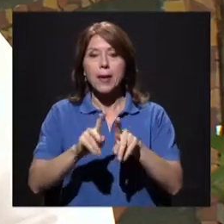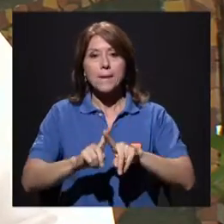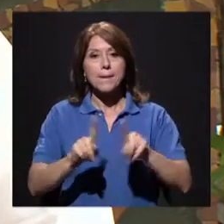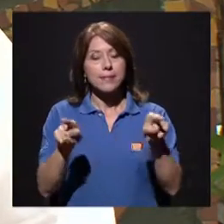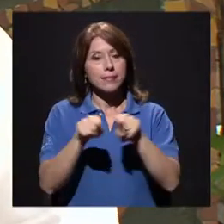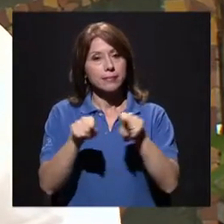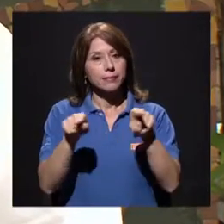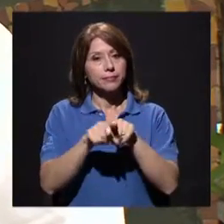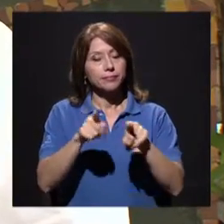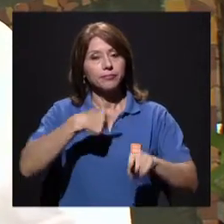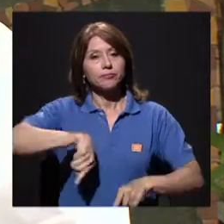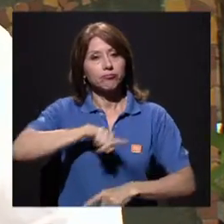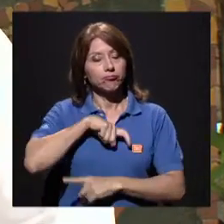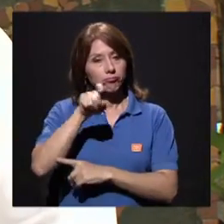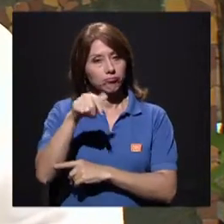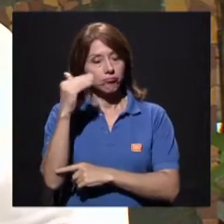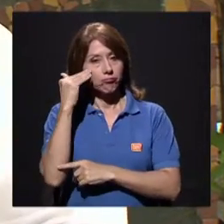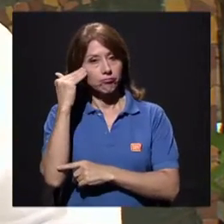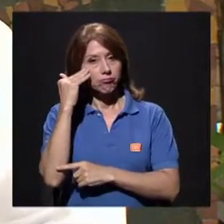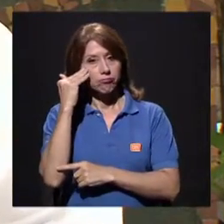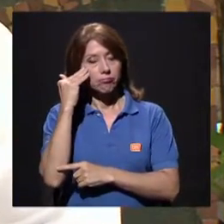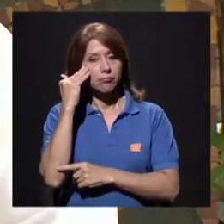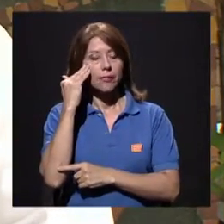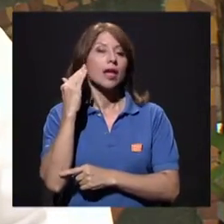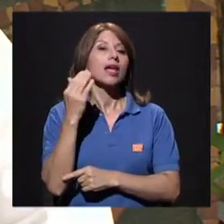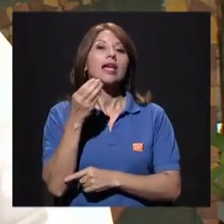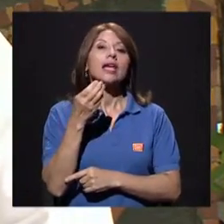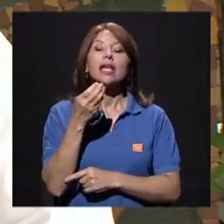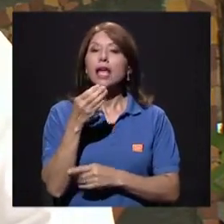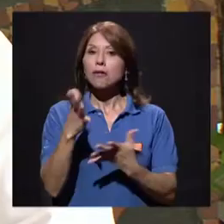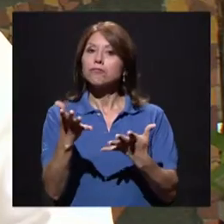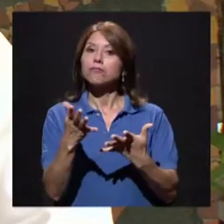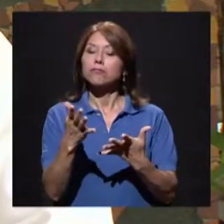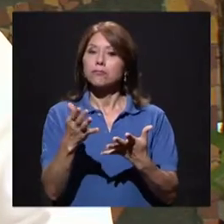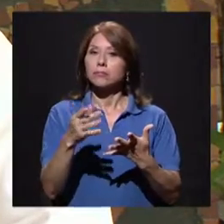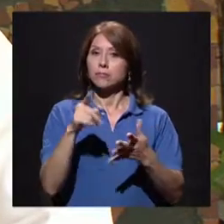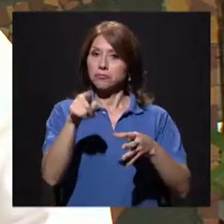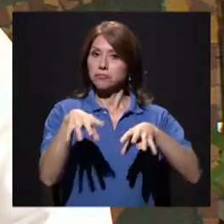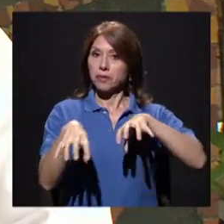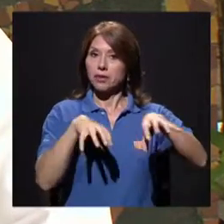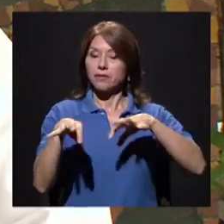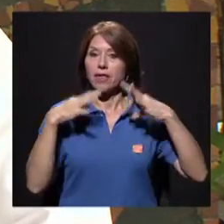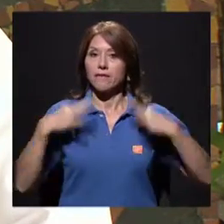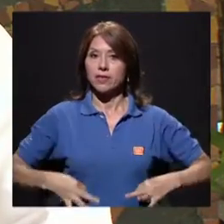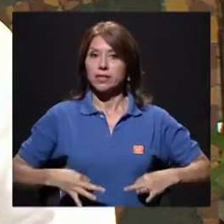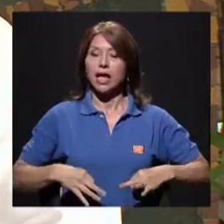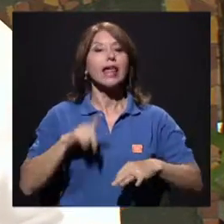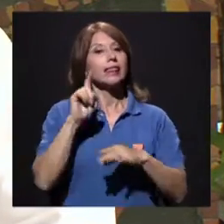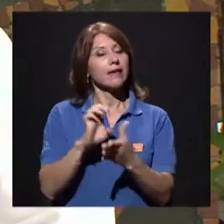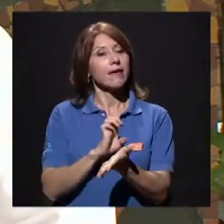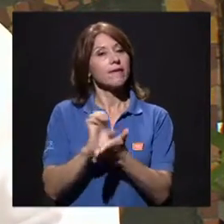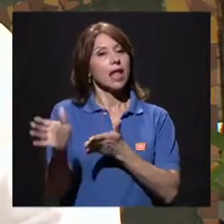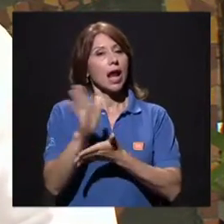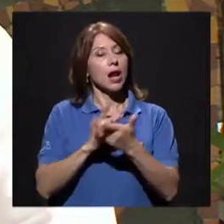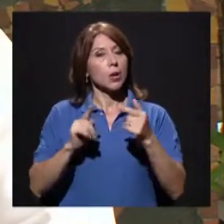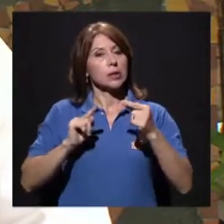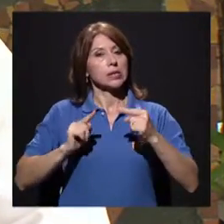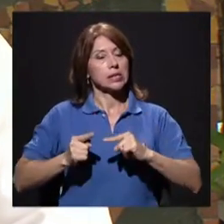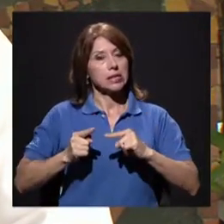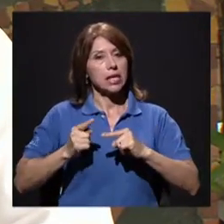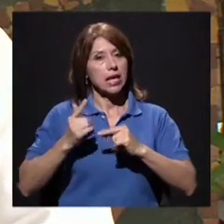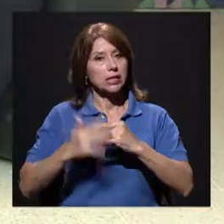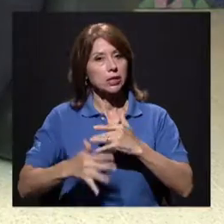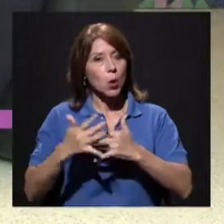pero también tenemos que saber que como parte de estas actividades físicas, pues hay que evitar las lesiones, Fabiola.